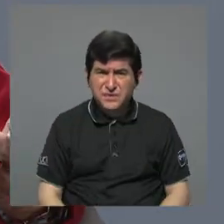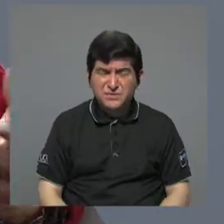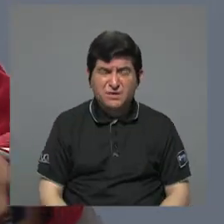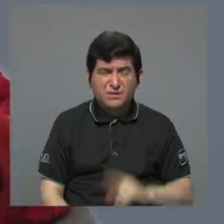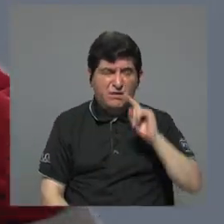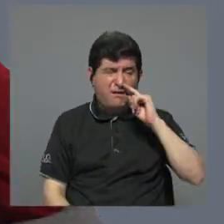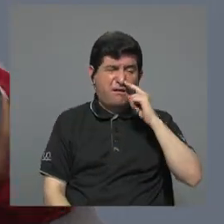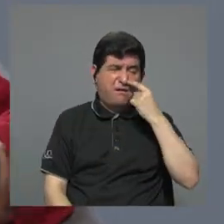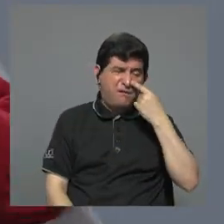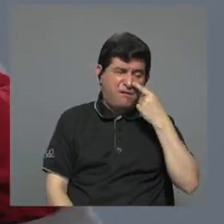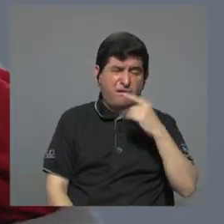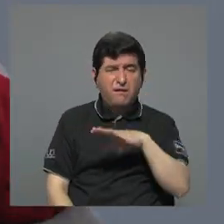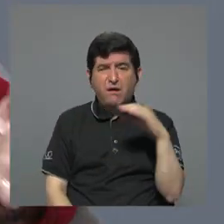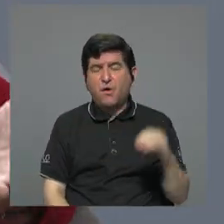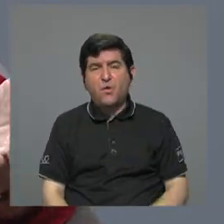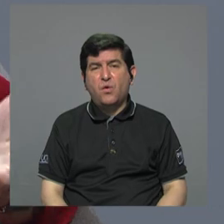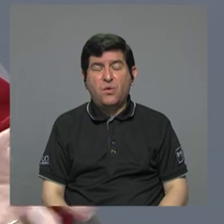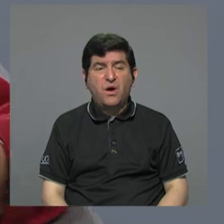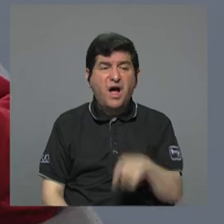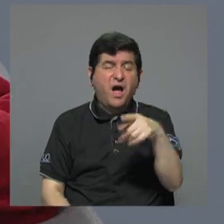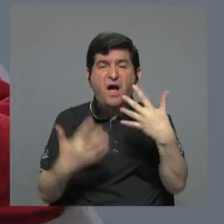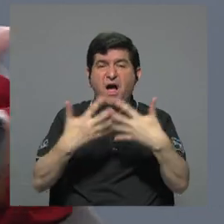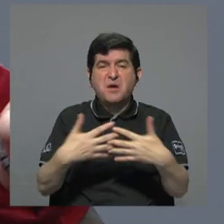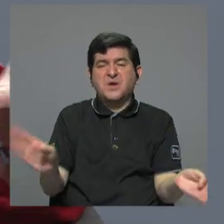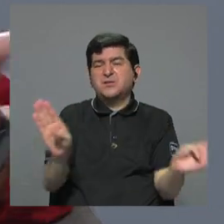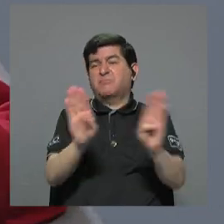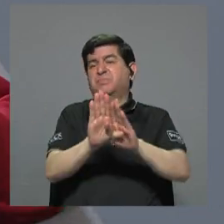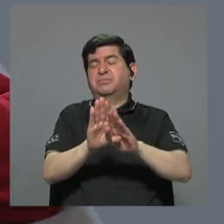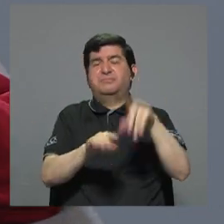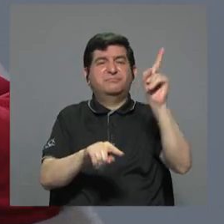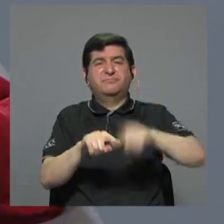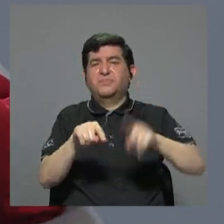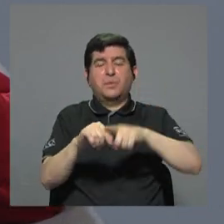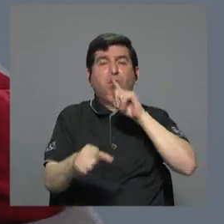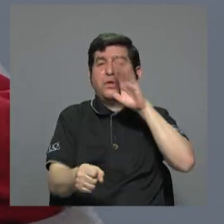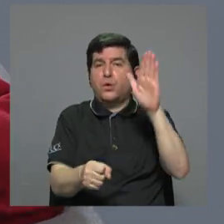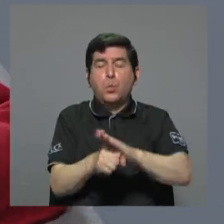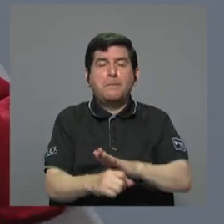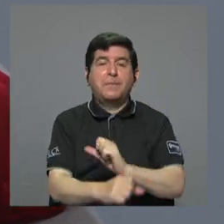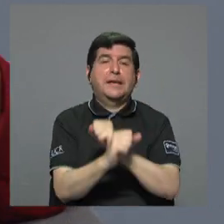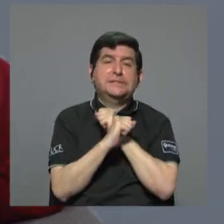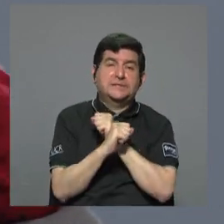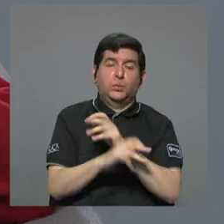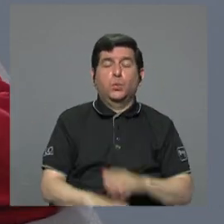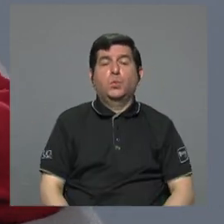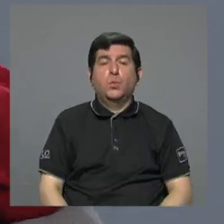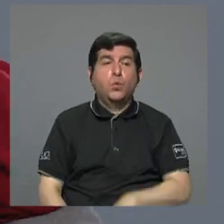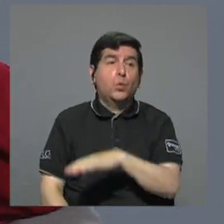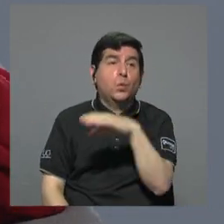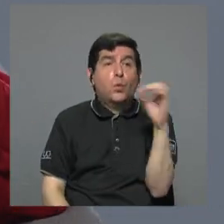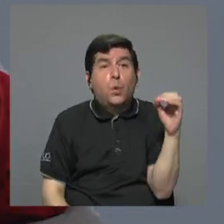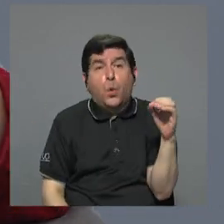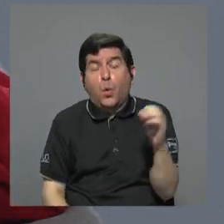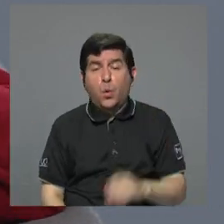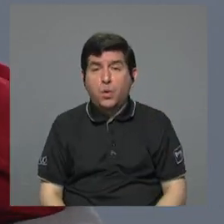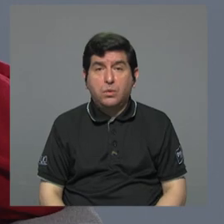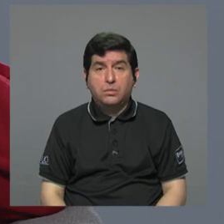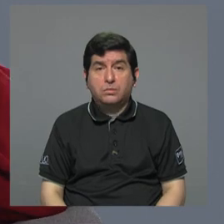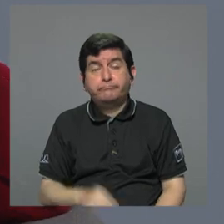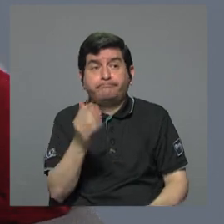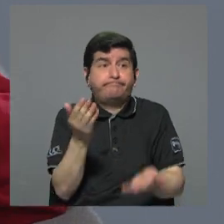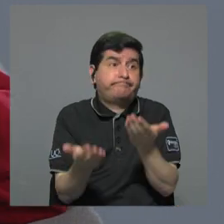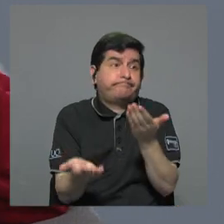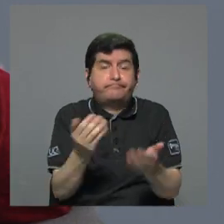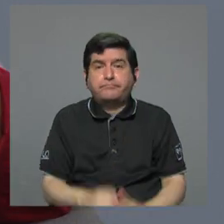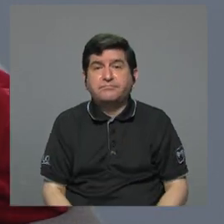aburre o llegan y se le cierra la empresa porque no ha podido ponerse al día con el seguro. Porque lo que es la